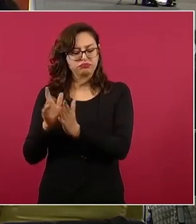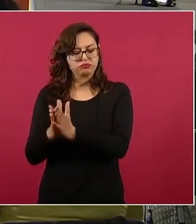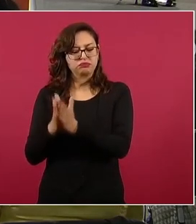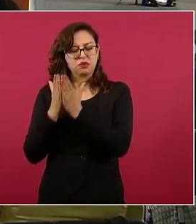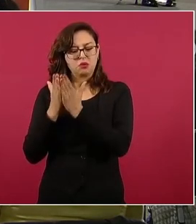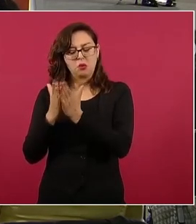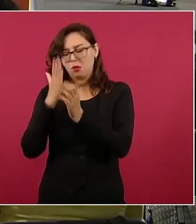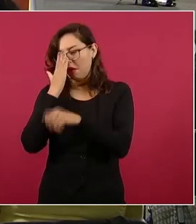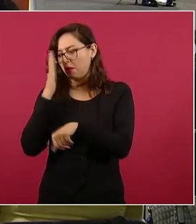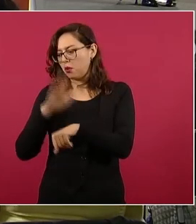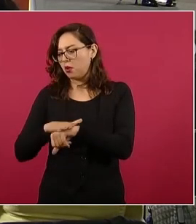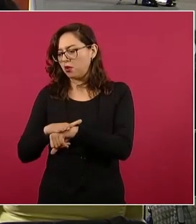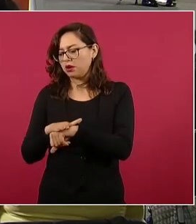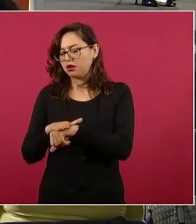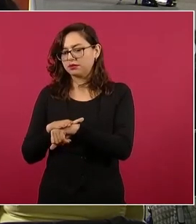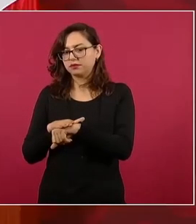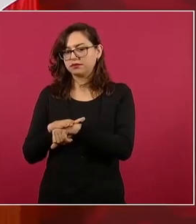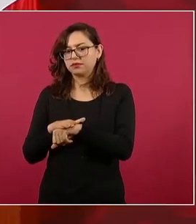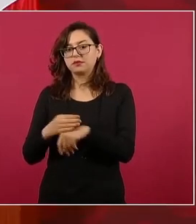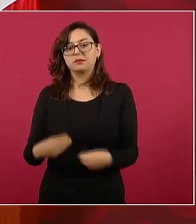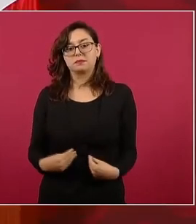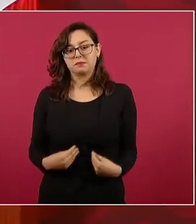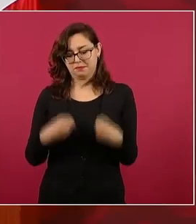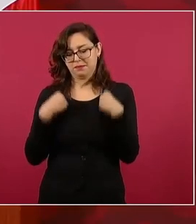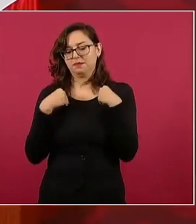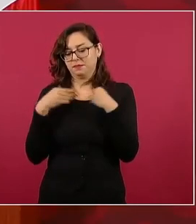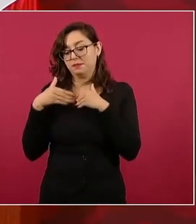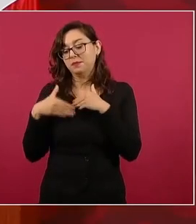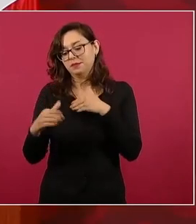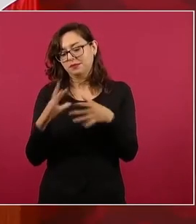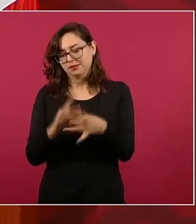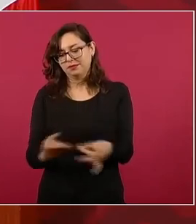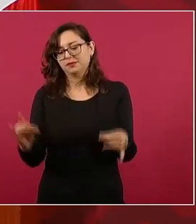memoria? Vivir para contarlo